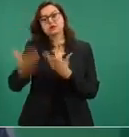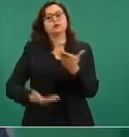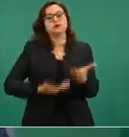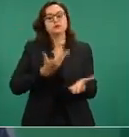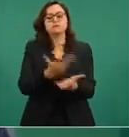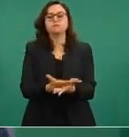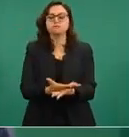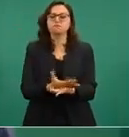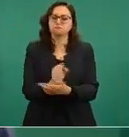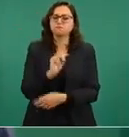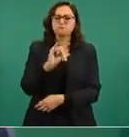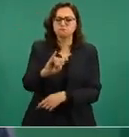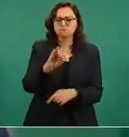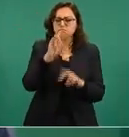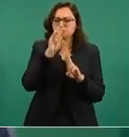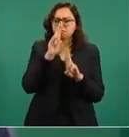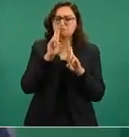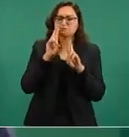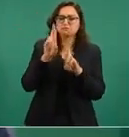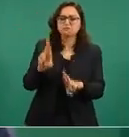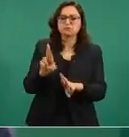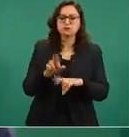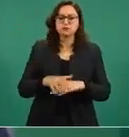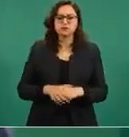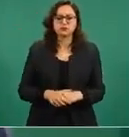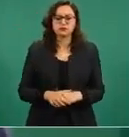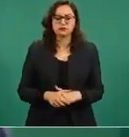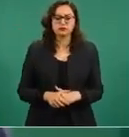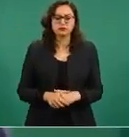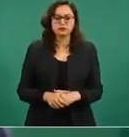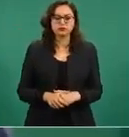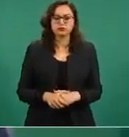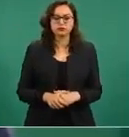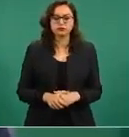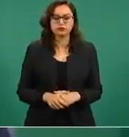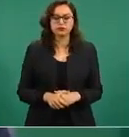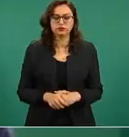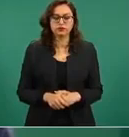existe un mecanismo